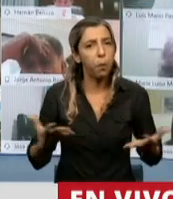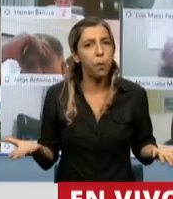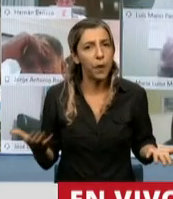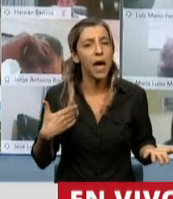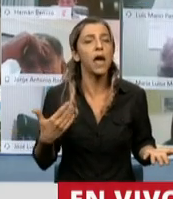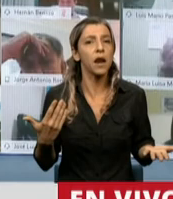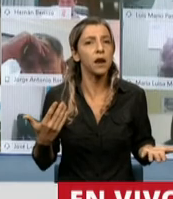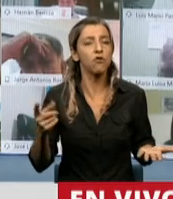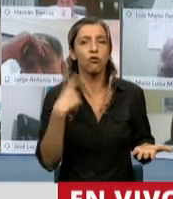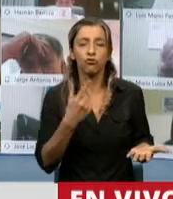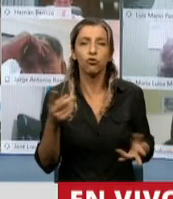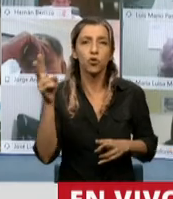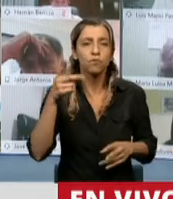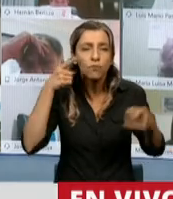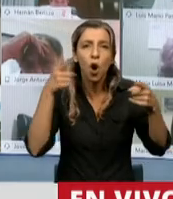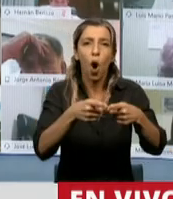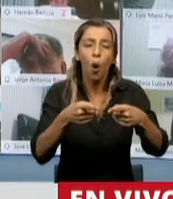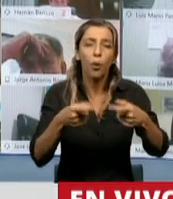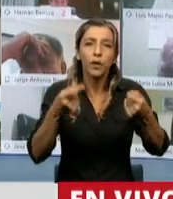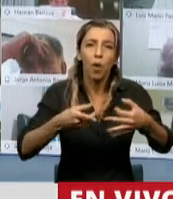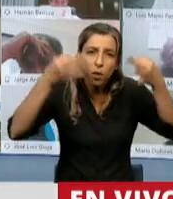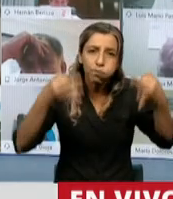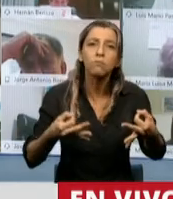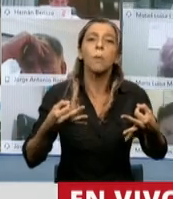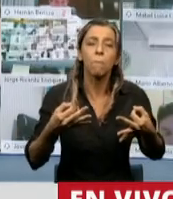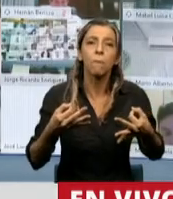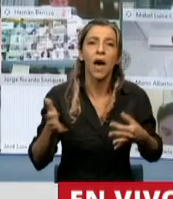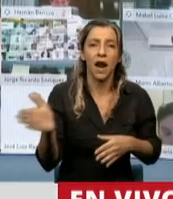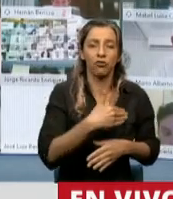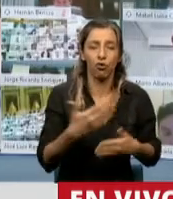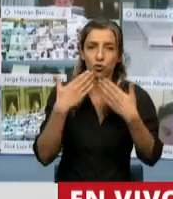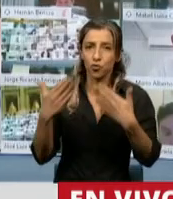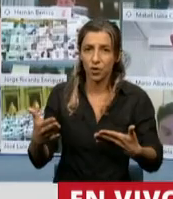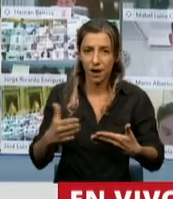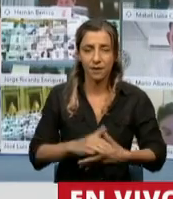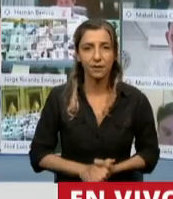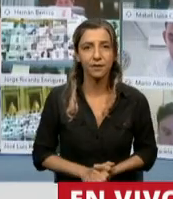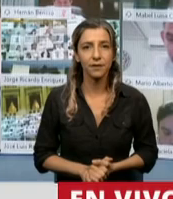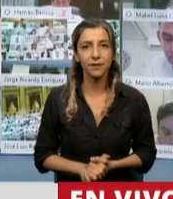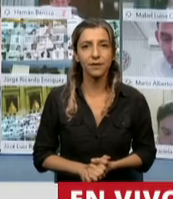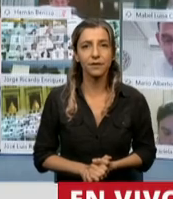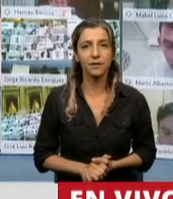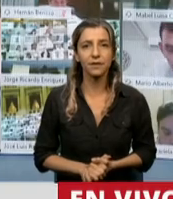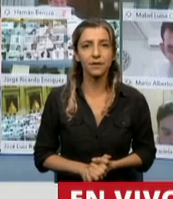todo su pueblo adentro, sin descartado ni descartada. Muchísimas gracias, señor Presidente.